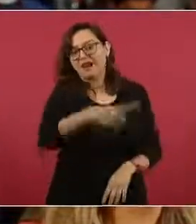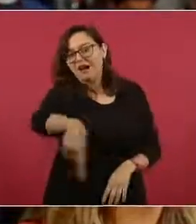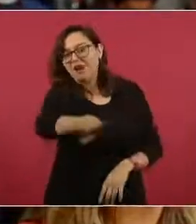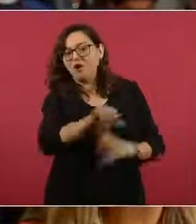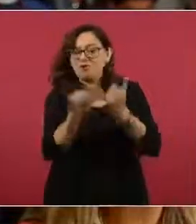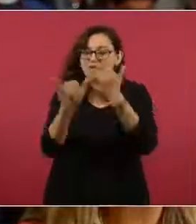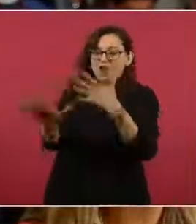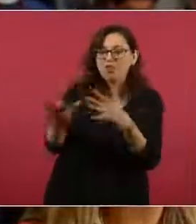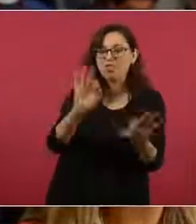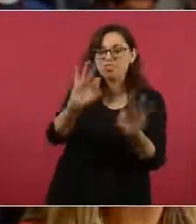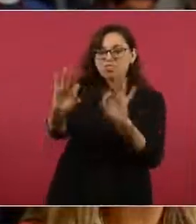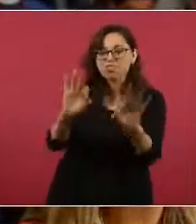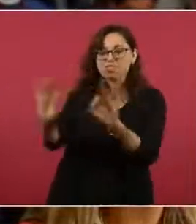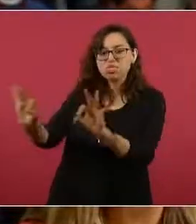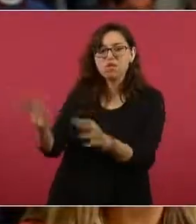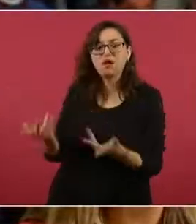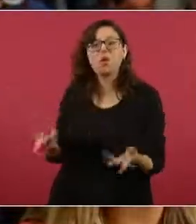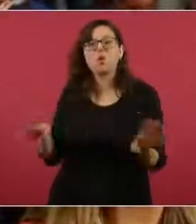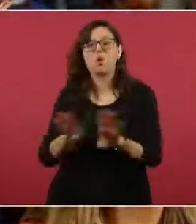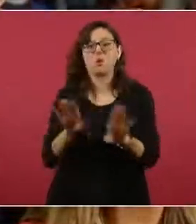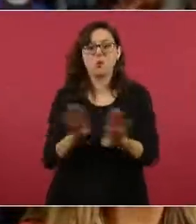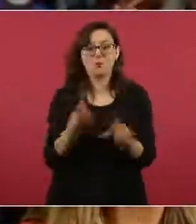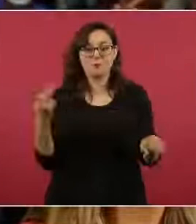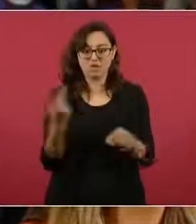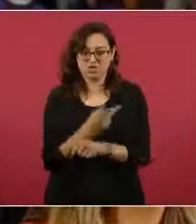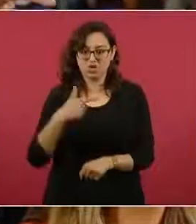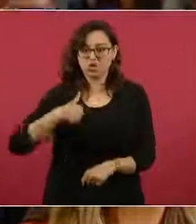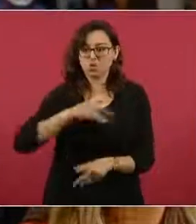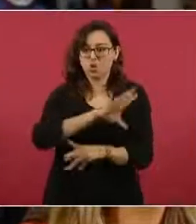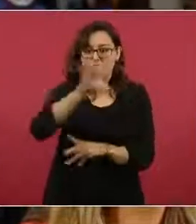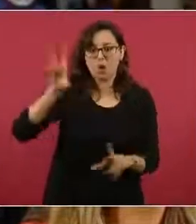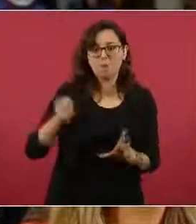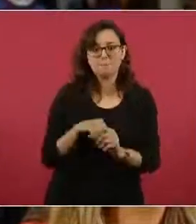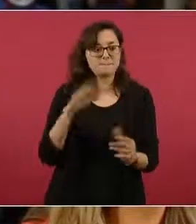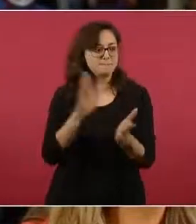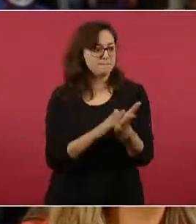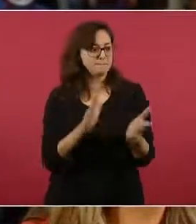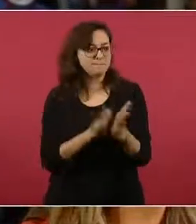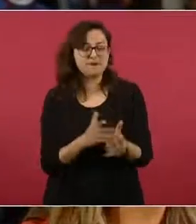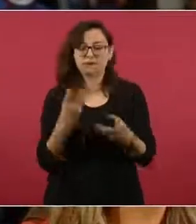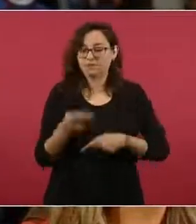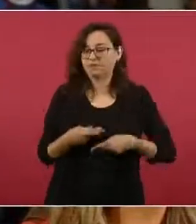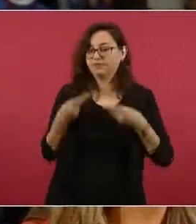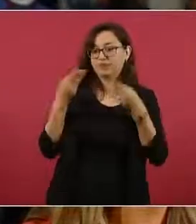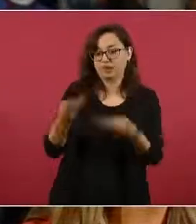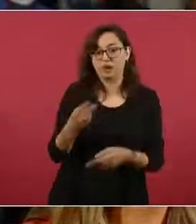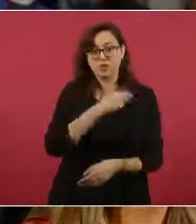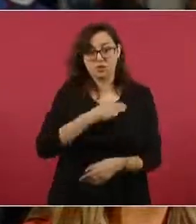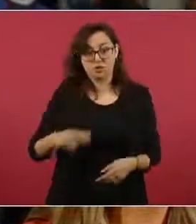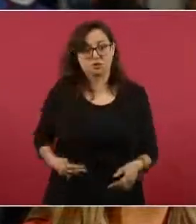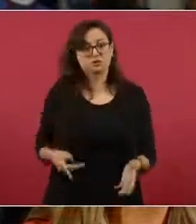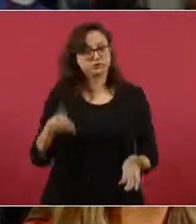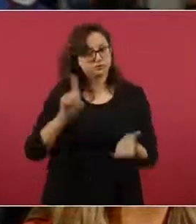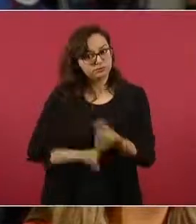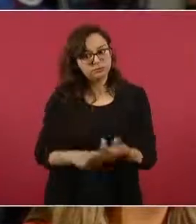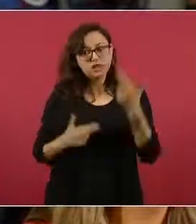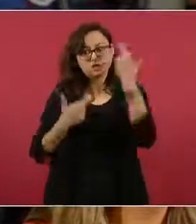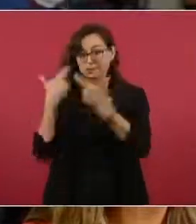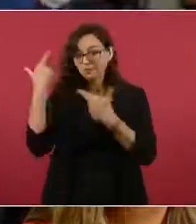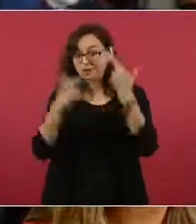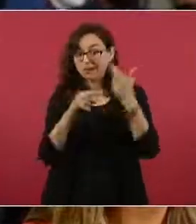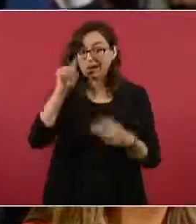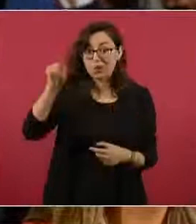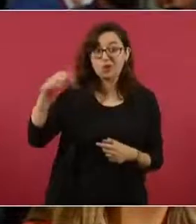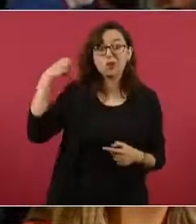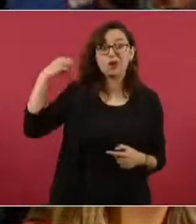jurídica y que la consejería jurídica también revise o le haga una auditoría a los municipios? Porque de verdad, no nada más es Oaxaca,